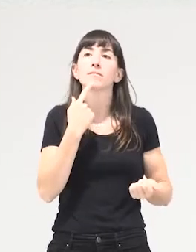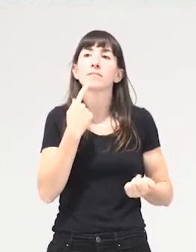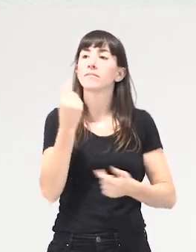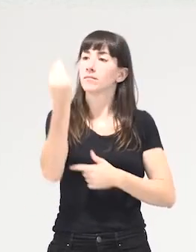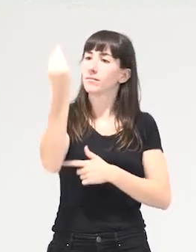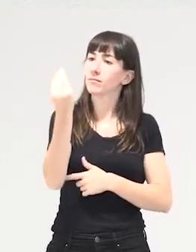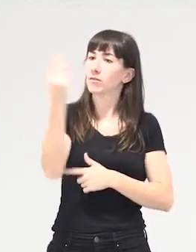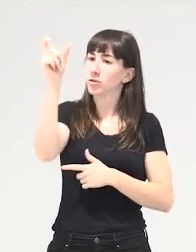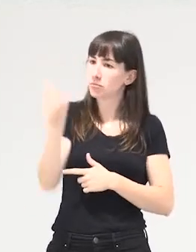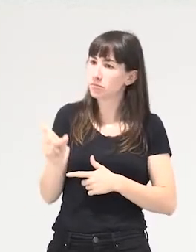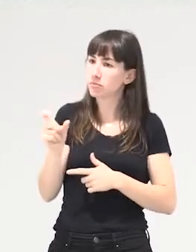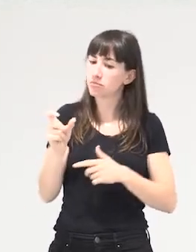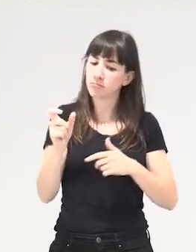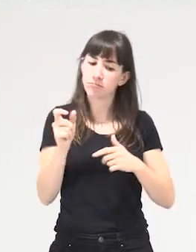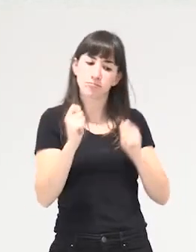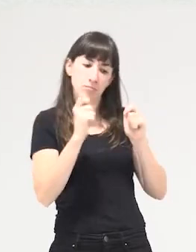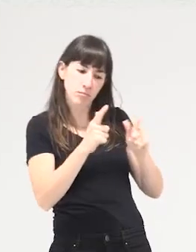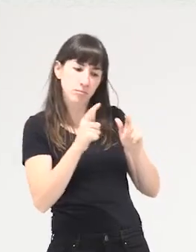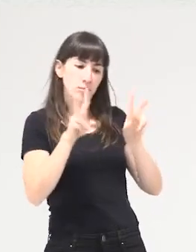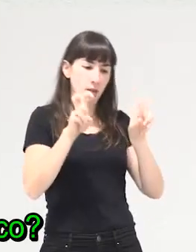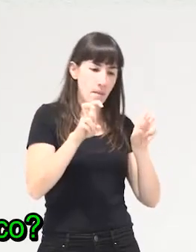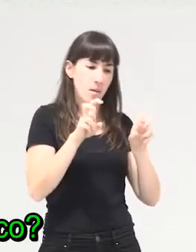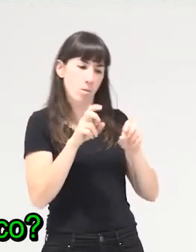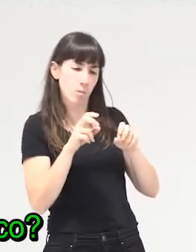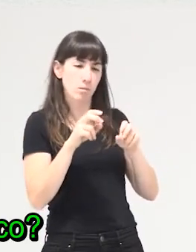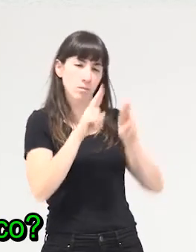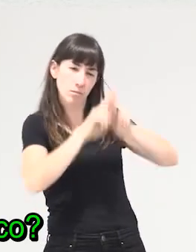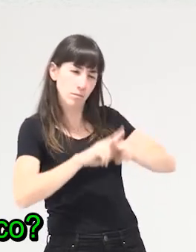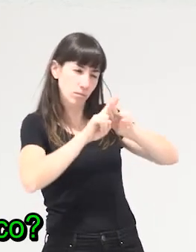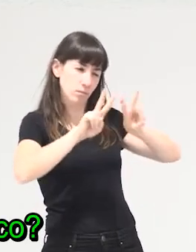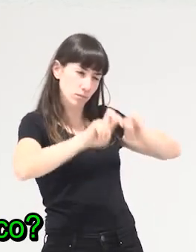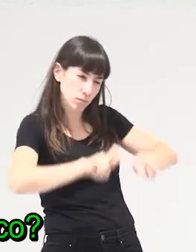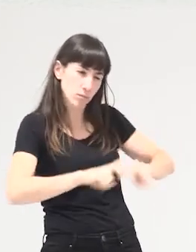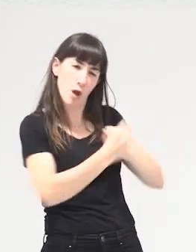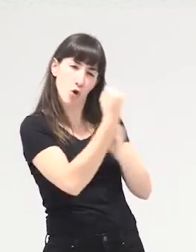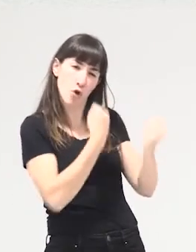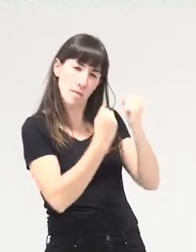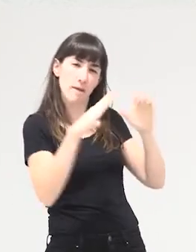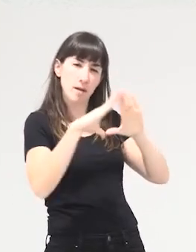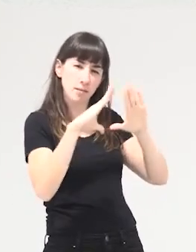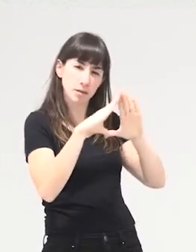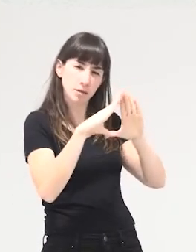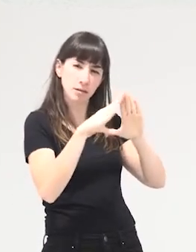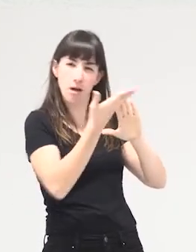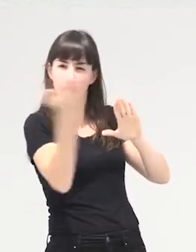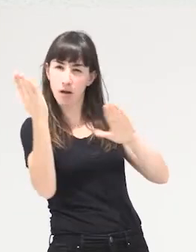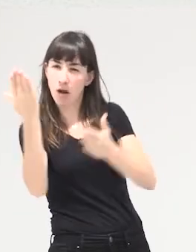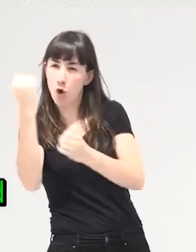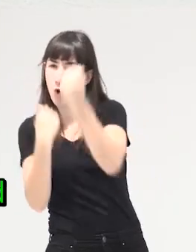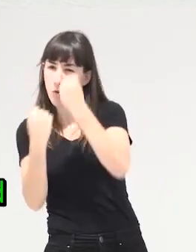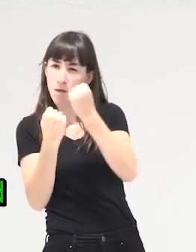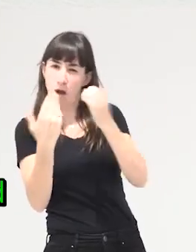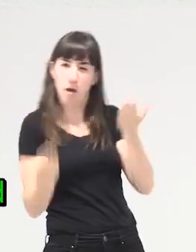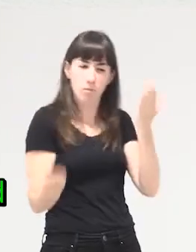está construyendo mirada económica feminista o mirada feminista al sistema económico? Se está haciendo desde la universidad, en parte,